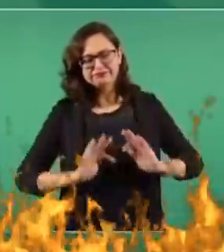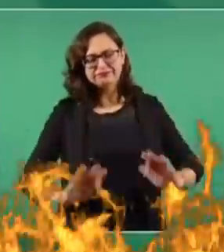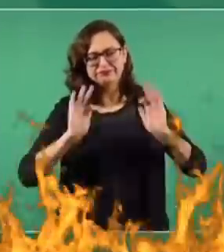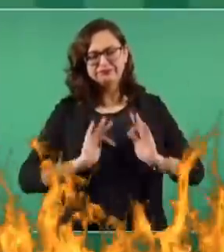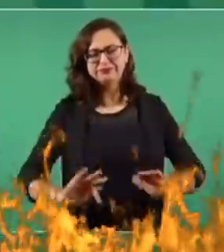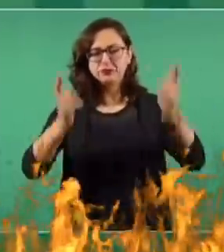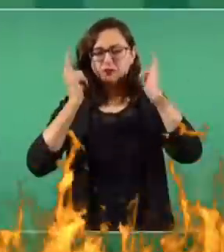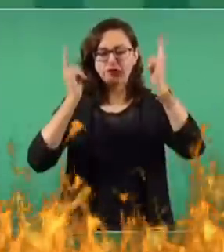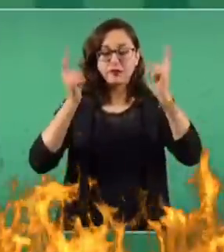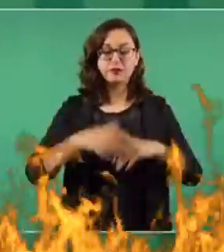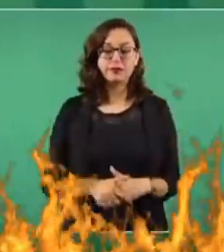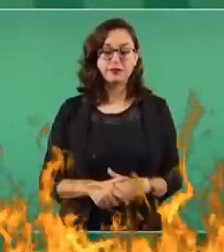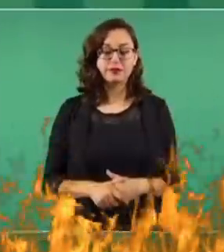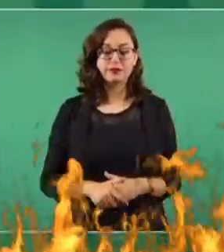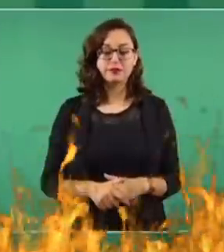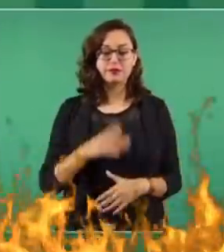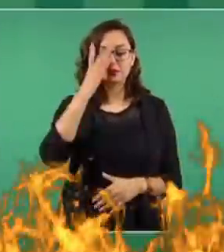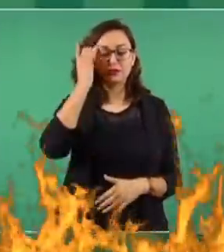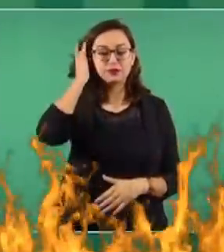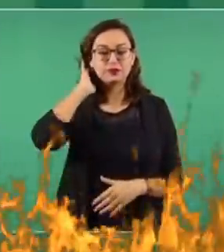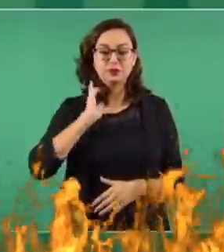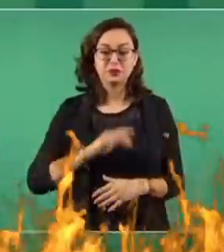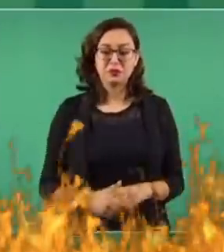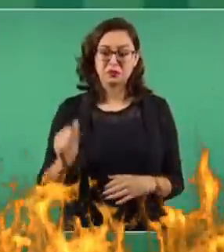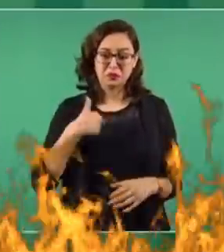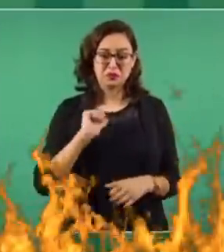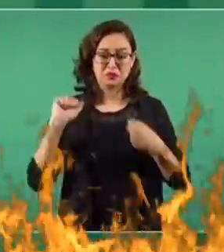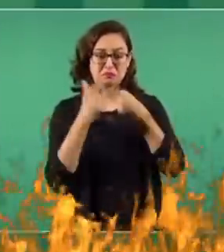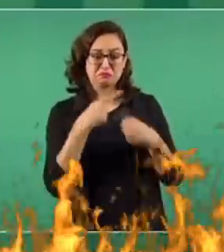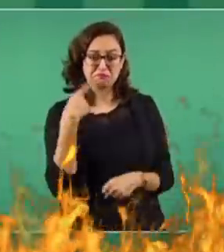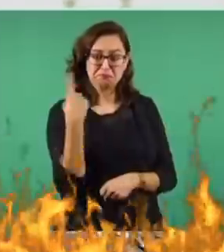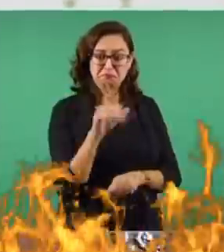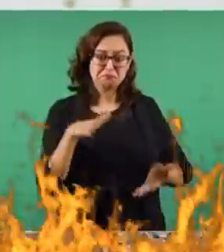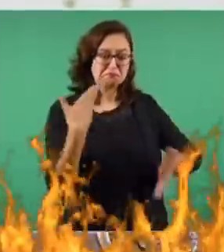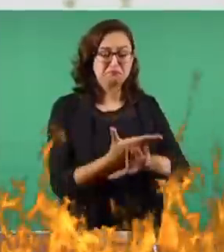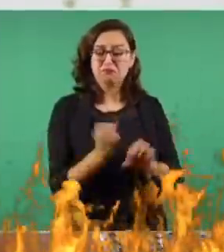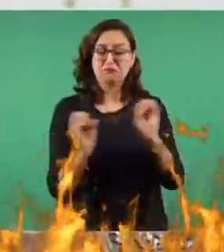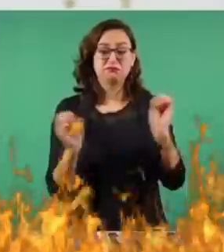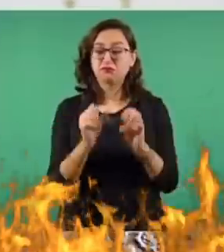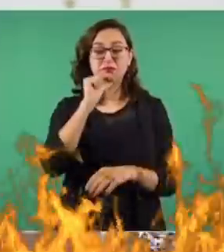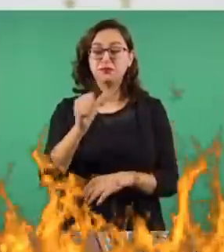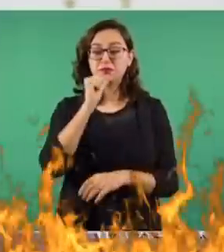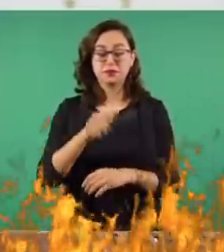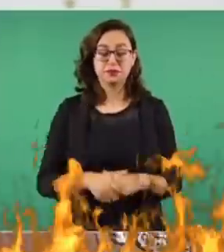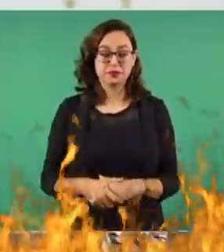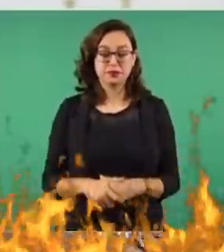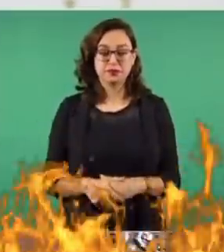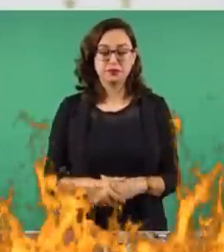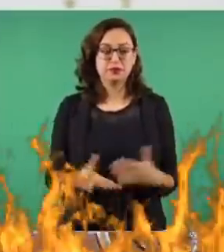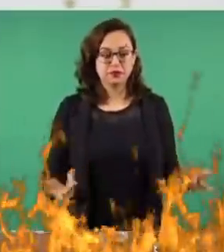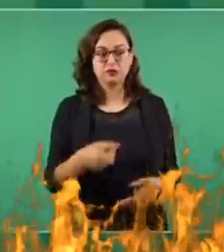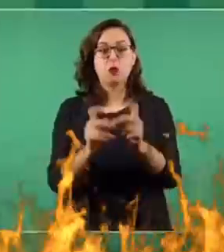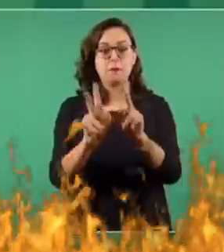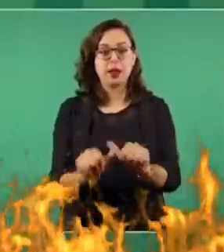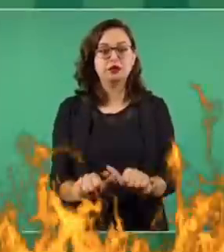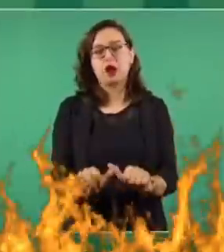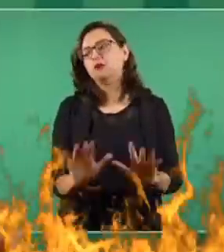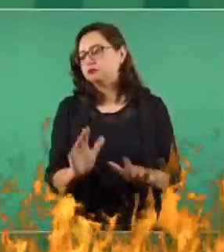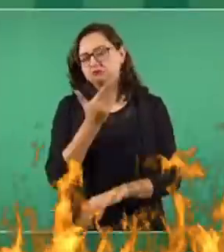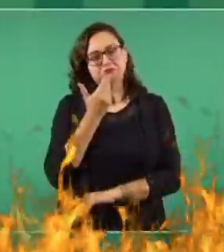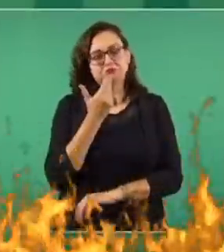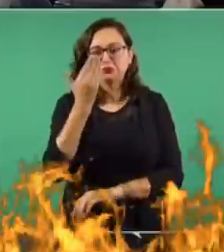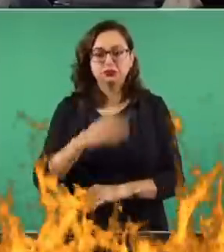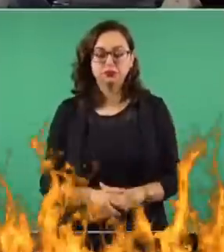no les tengo que reclamar nada. Porque todos lo están haciendo de manera pacífica. Y